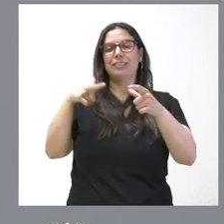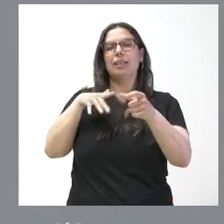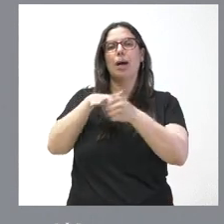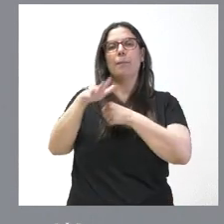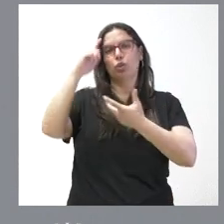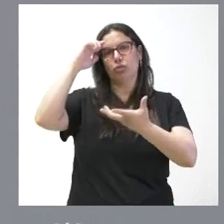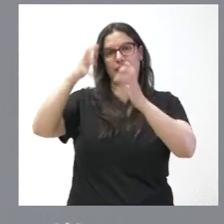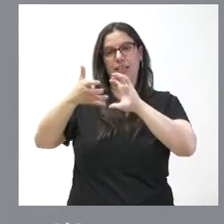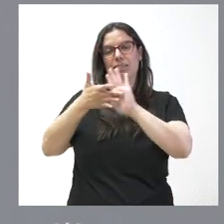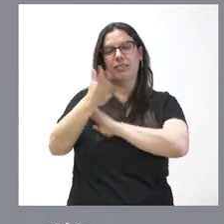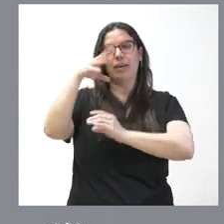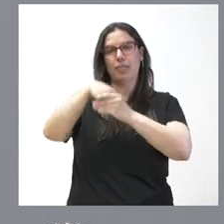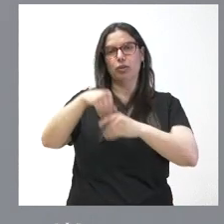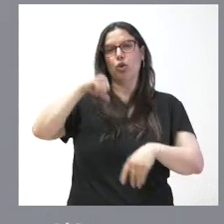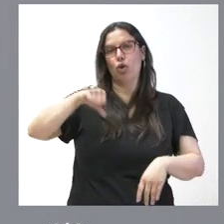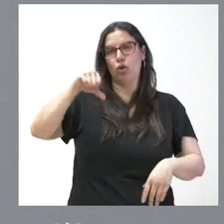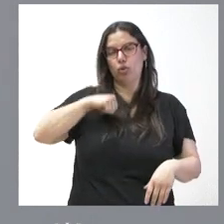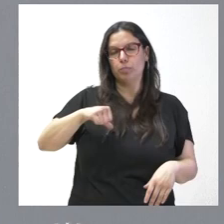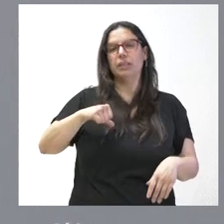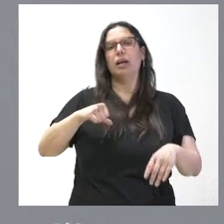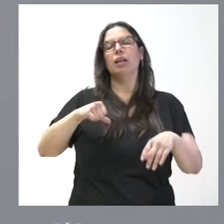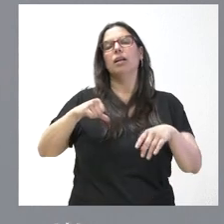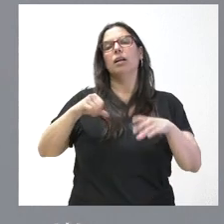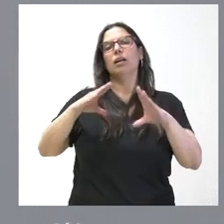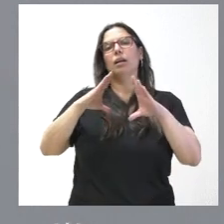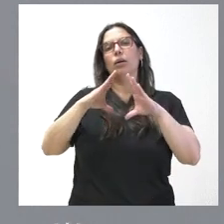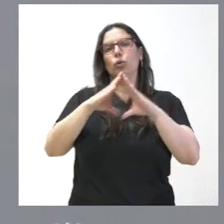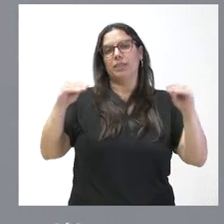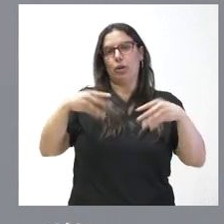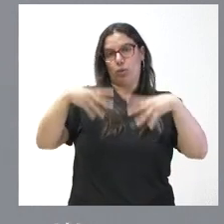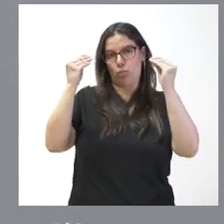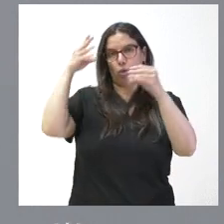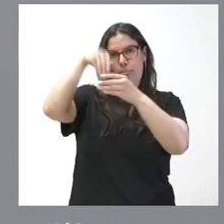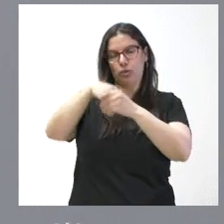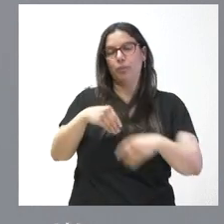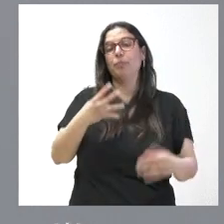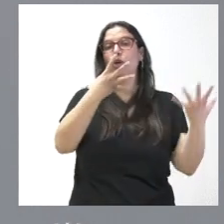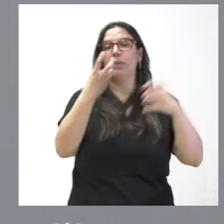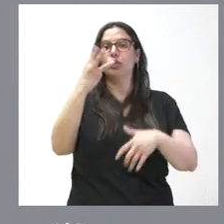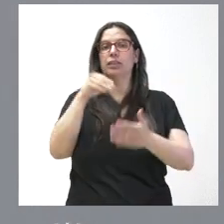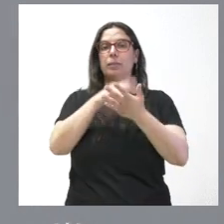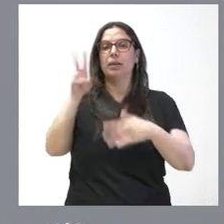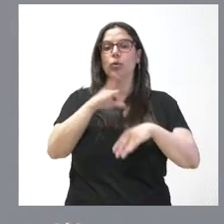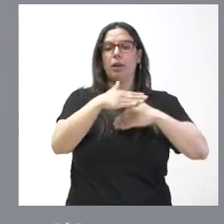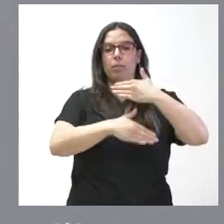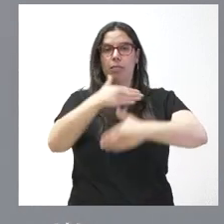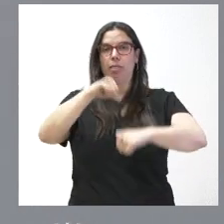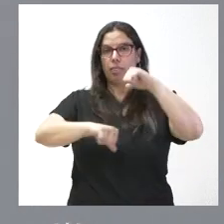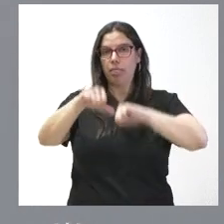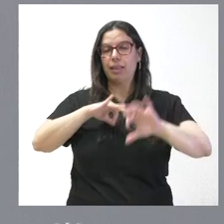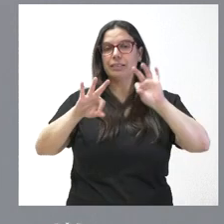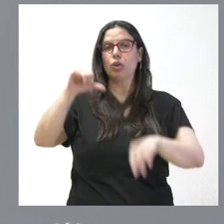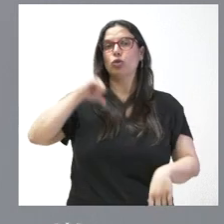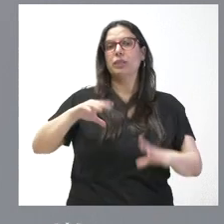Forma parte del Complejo Asistencial Universitario de Burgos. 930.000 euros para procedimientos quirúrgicos en el Hospital